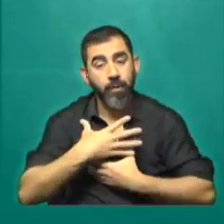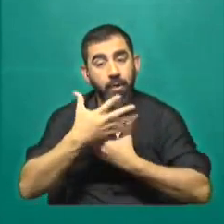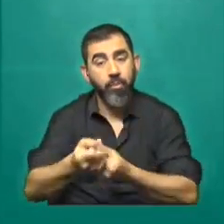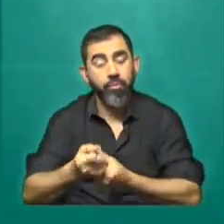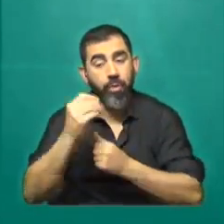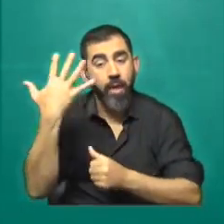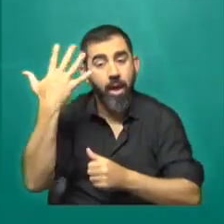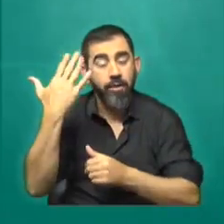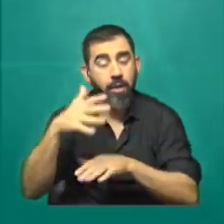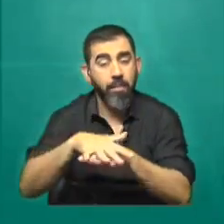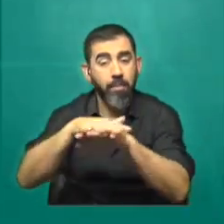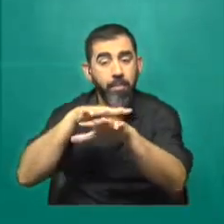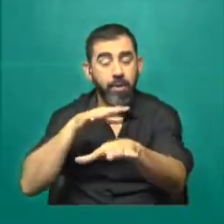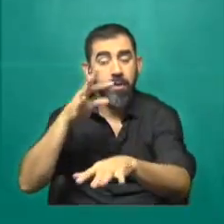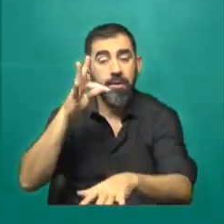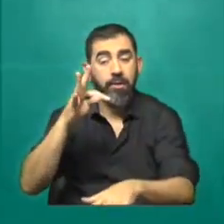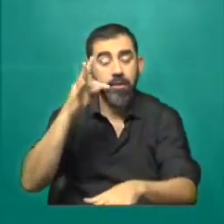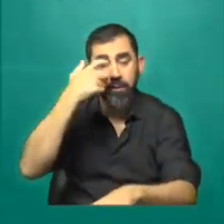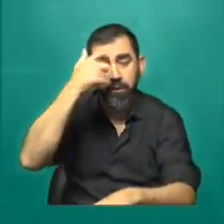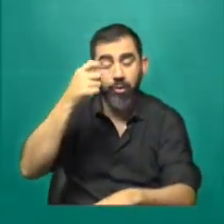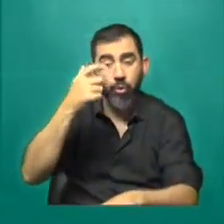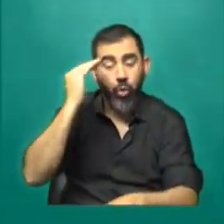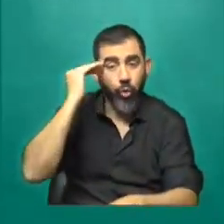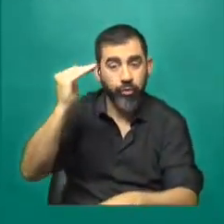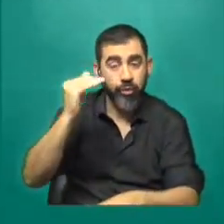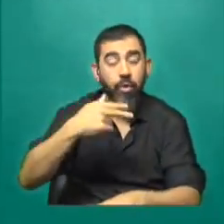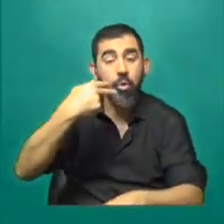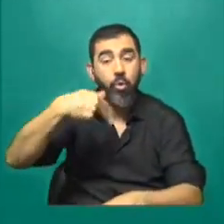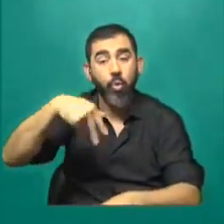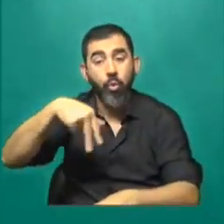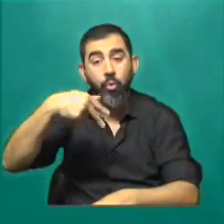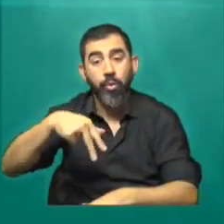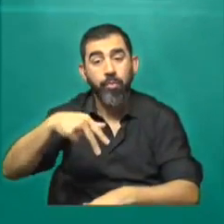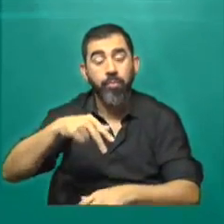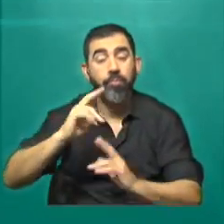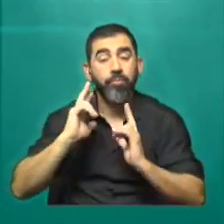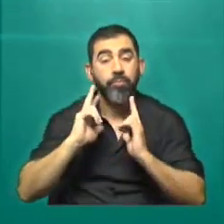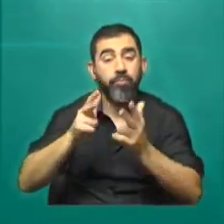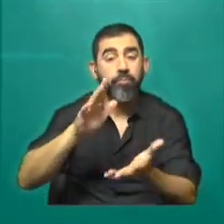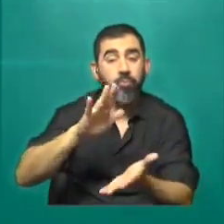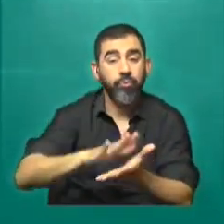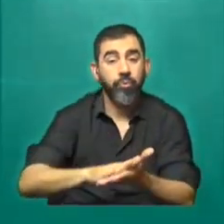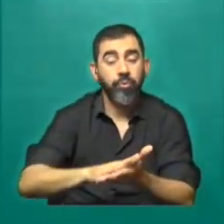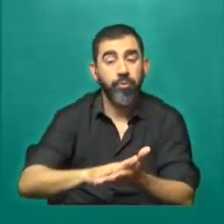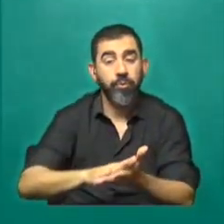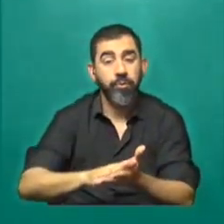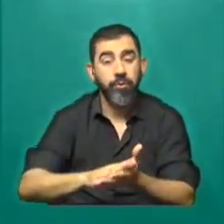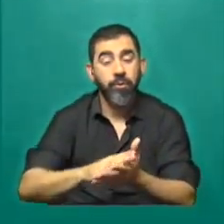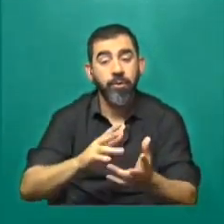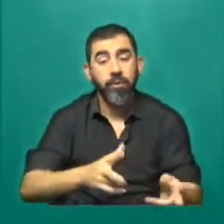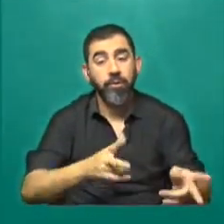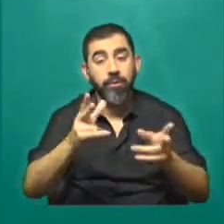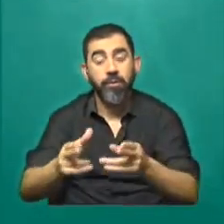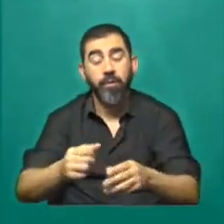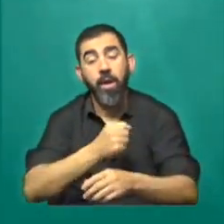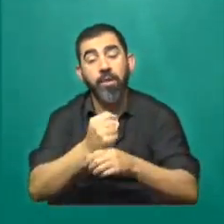las asambleas técnico-docente, de las ATD, y que en noviembre están llamadas a pronunciarse sobre la extensión del ciclo inicial hasta